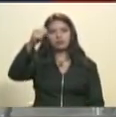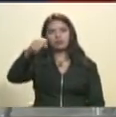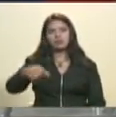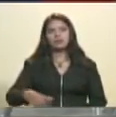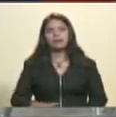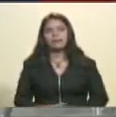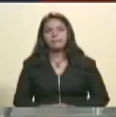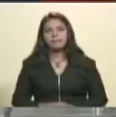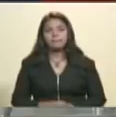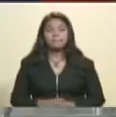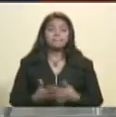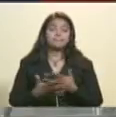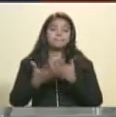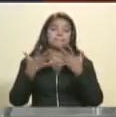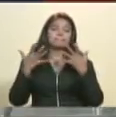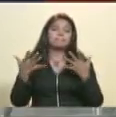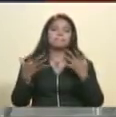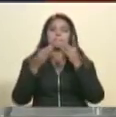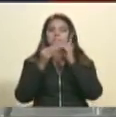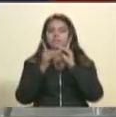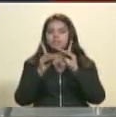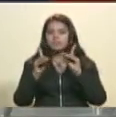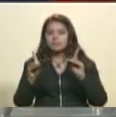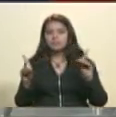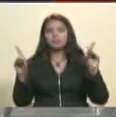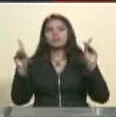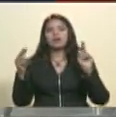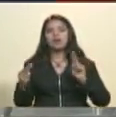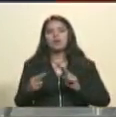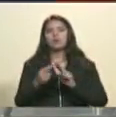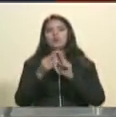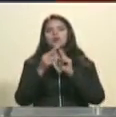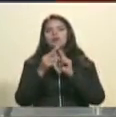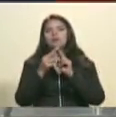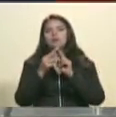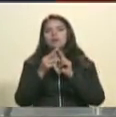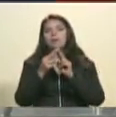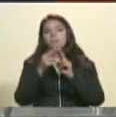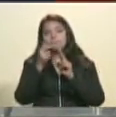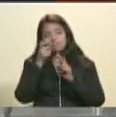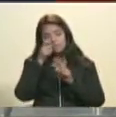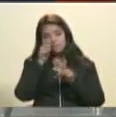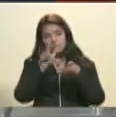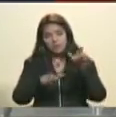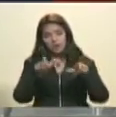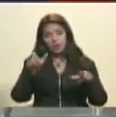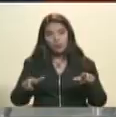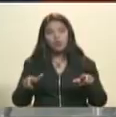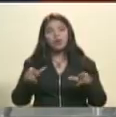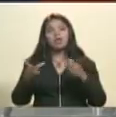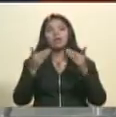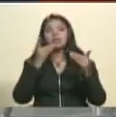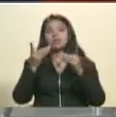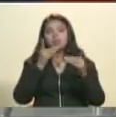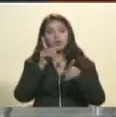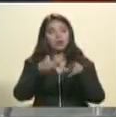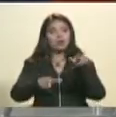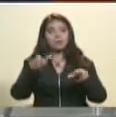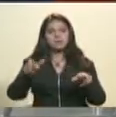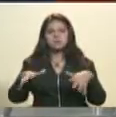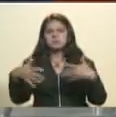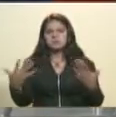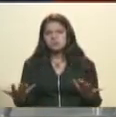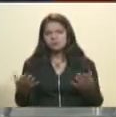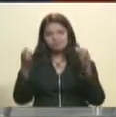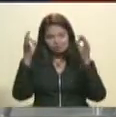al más amplio y democrático encuentro posible para un pueblo, el diálogo ciudadano que es,